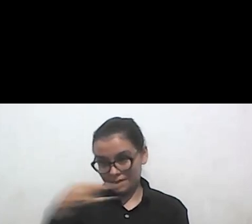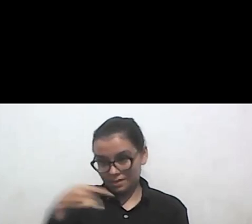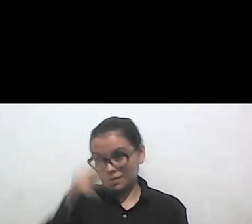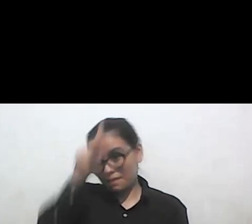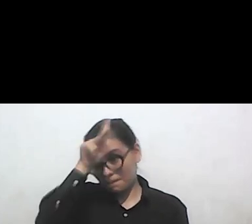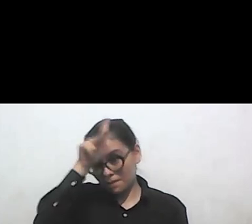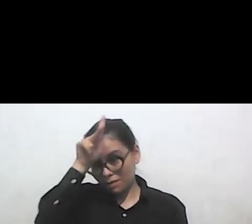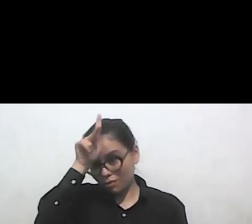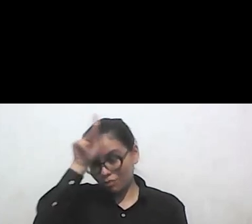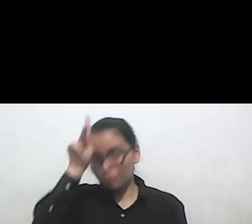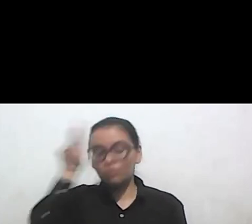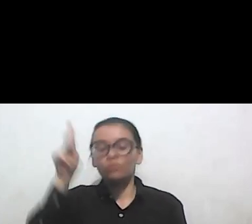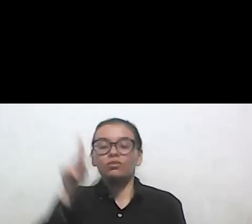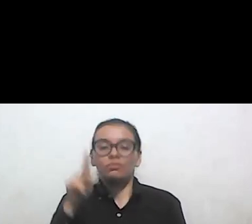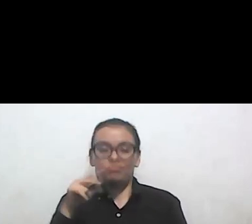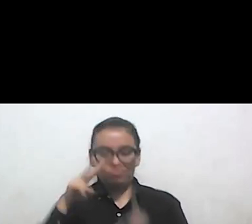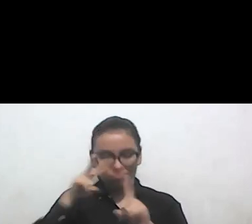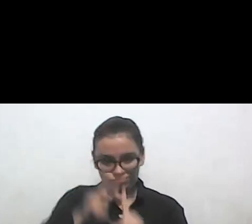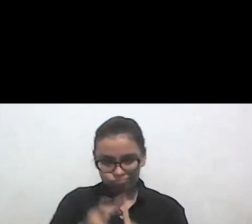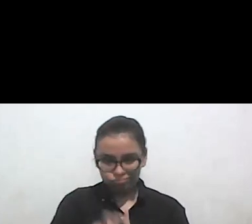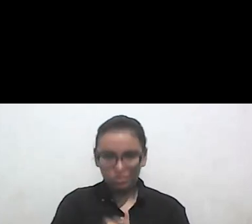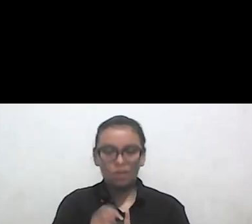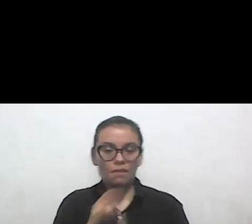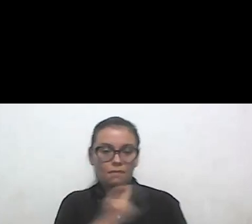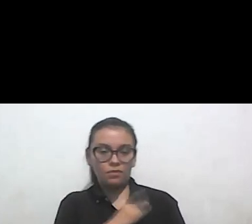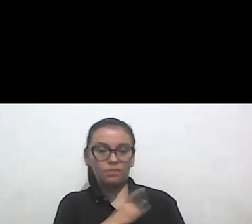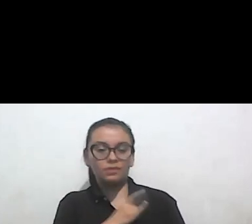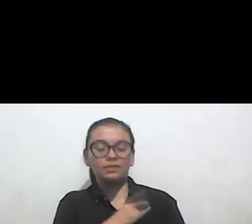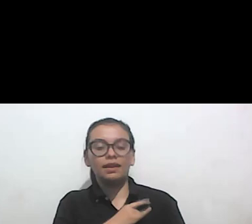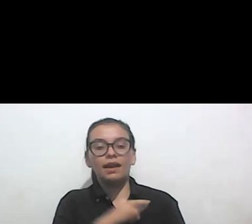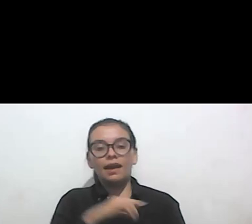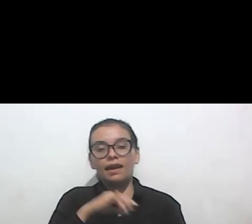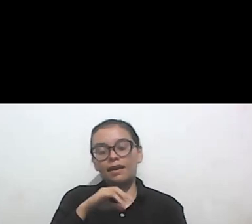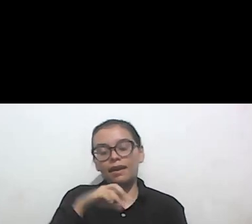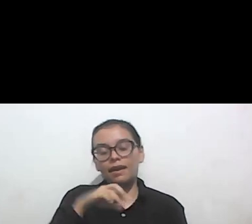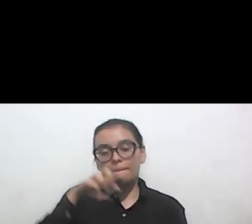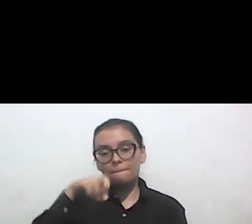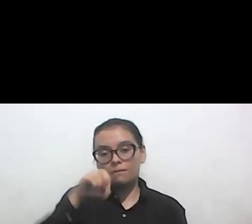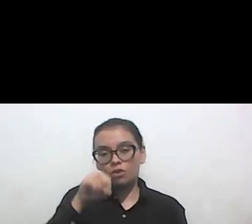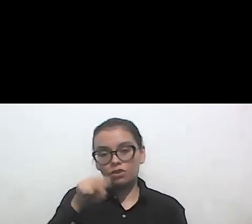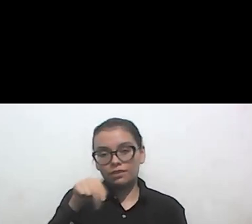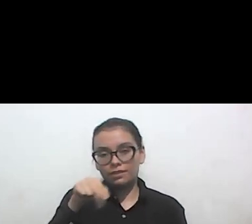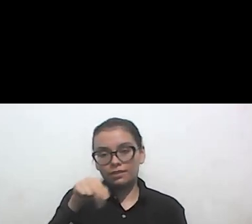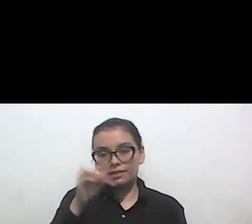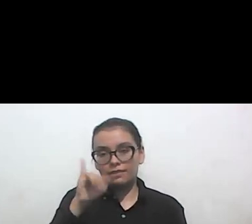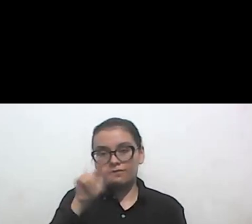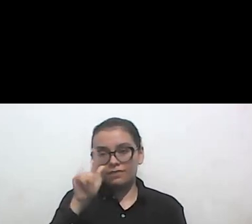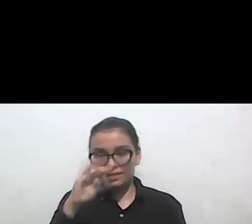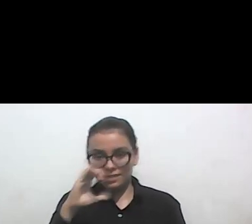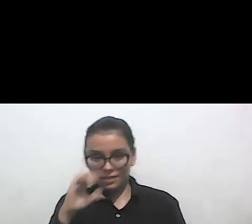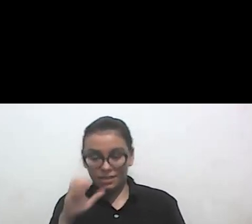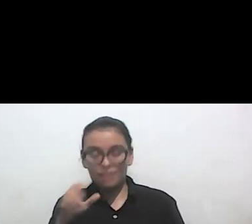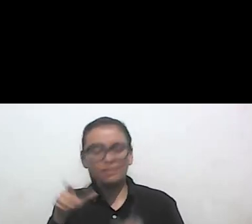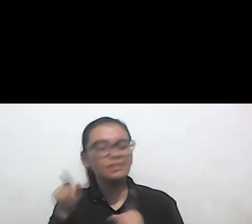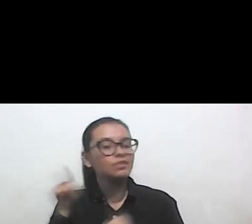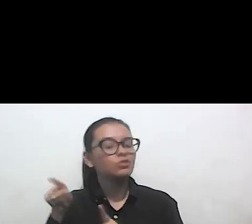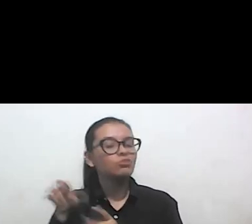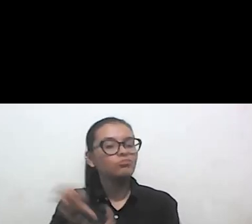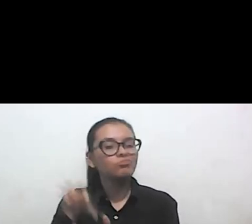formada en la Pontificia Universidad Católica de Perú y doctora de la Universidad Autónoma Metropolitana de la Unidad de Iztapalapa.